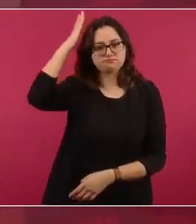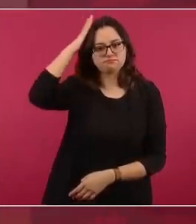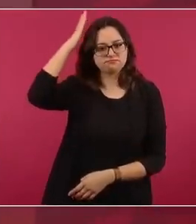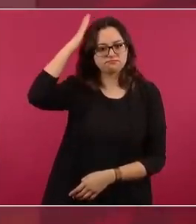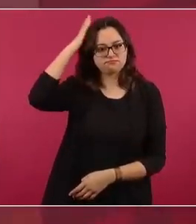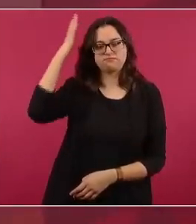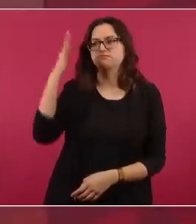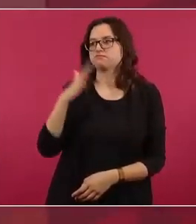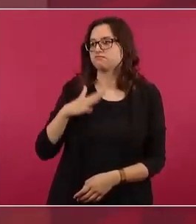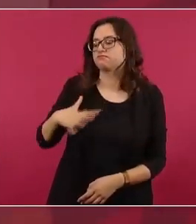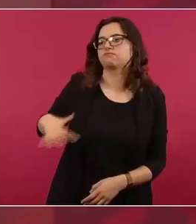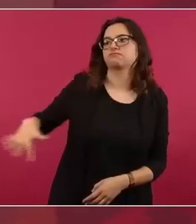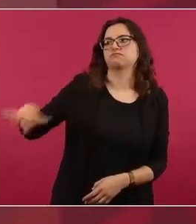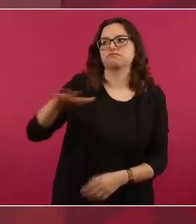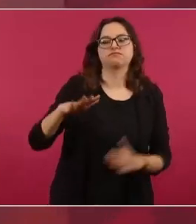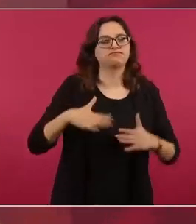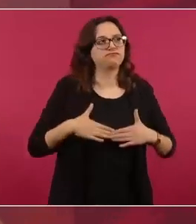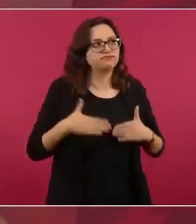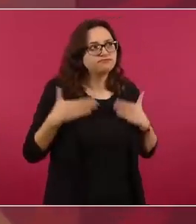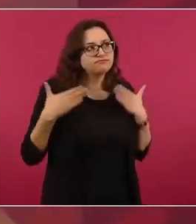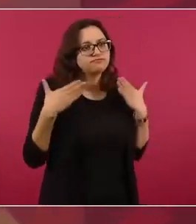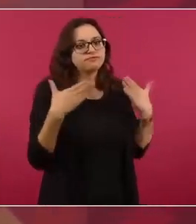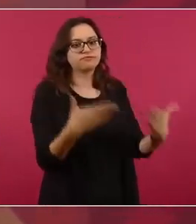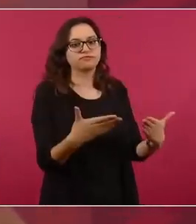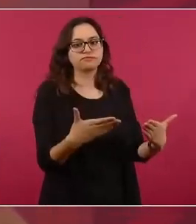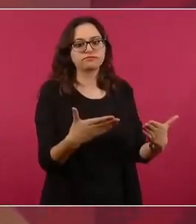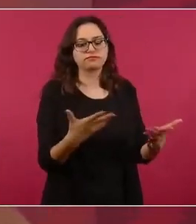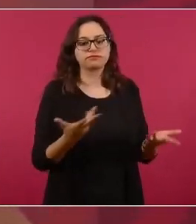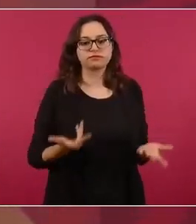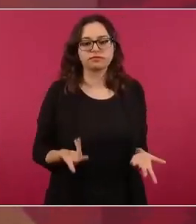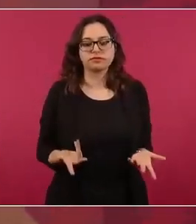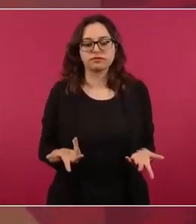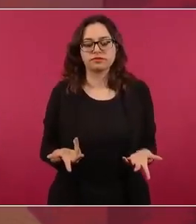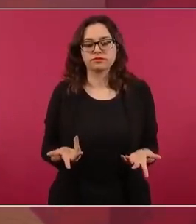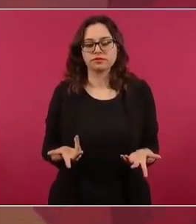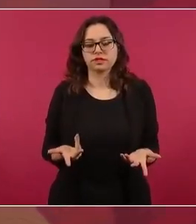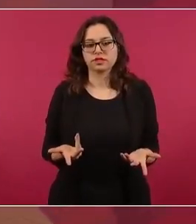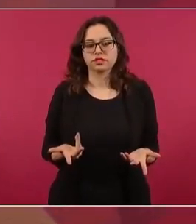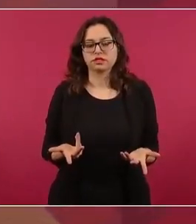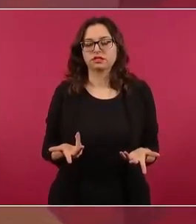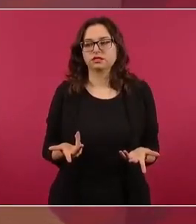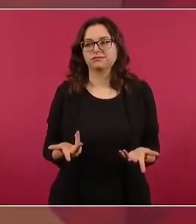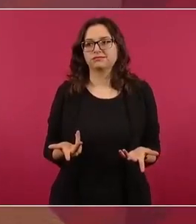y que a lo mejor no iba a ser fácil,